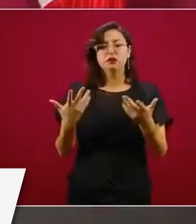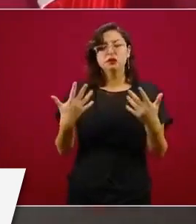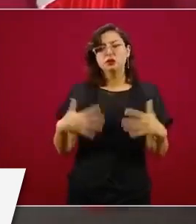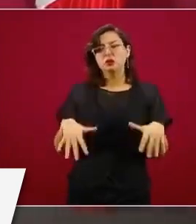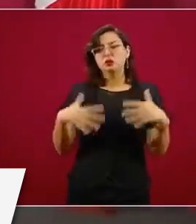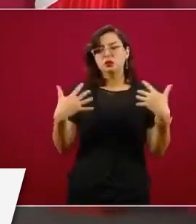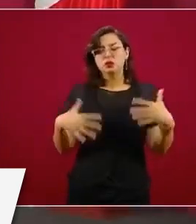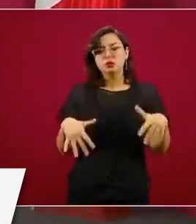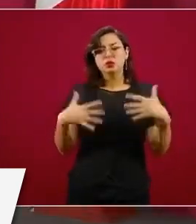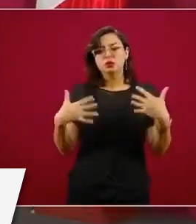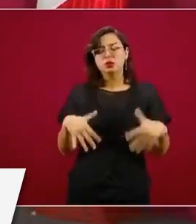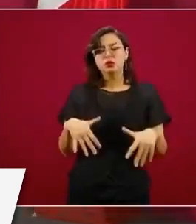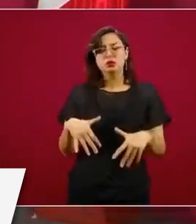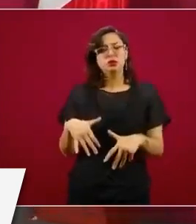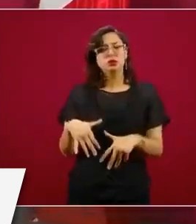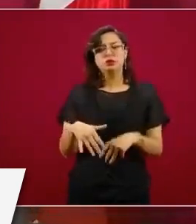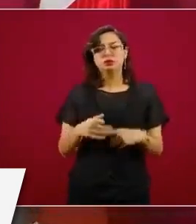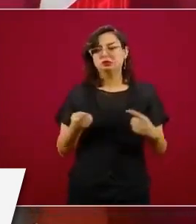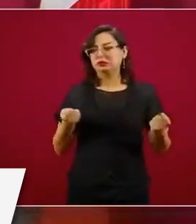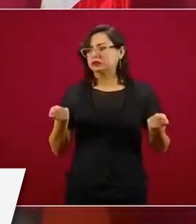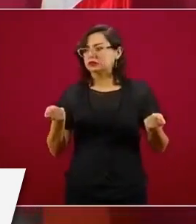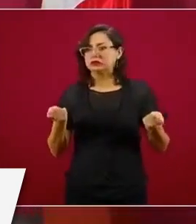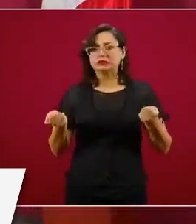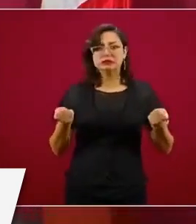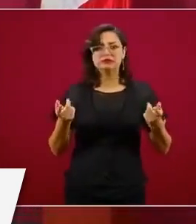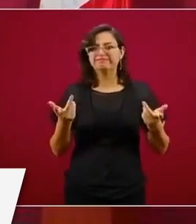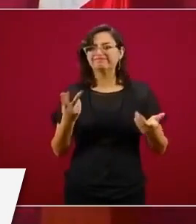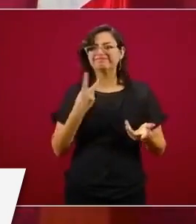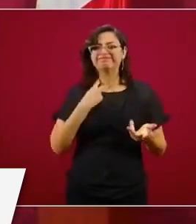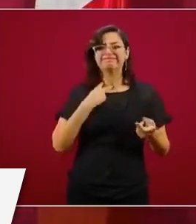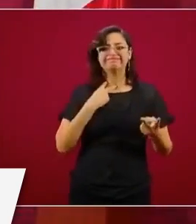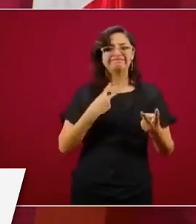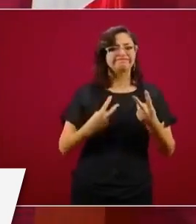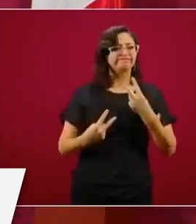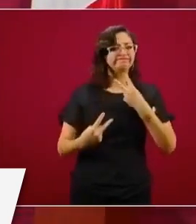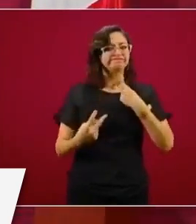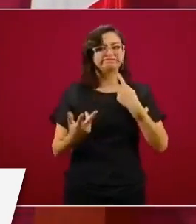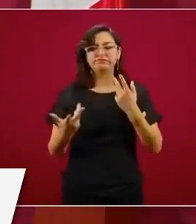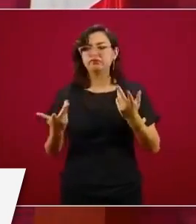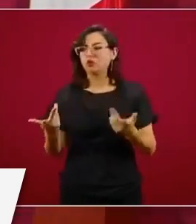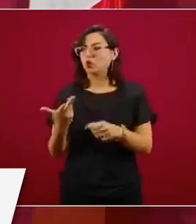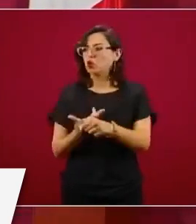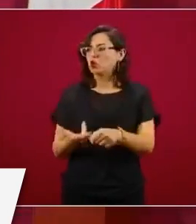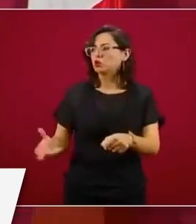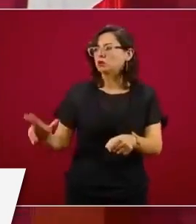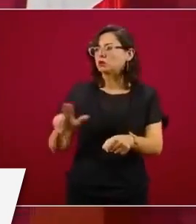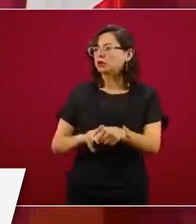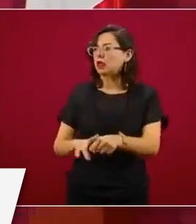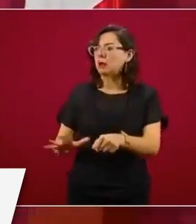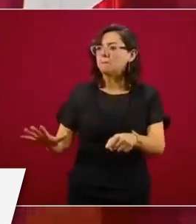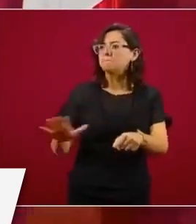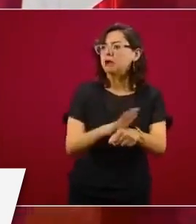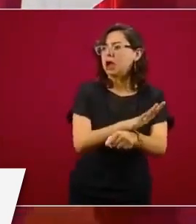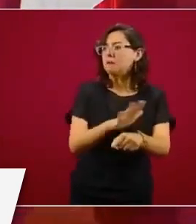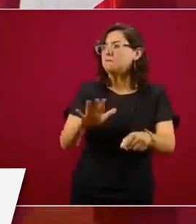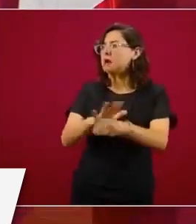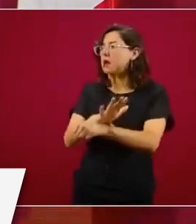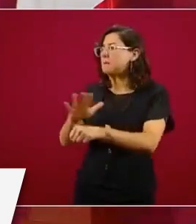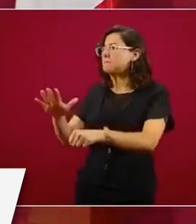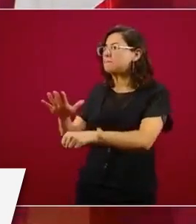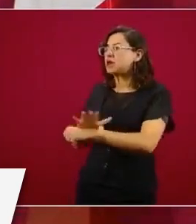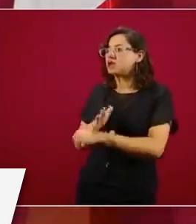y que no se tuvieran las camas, los ventiladores, los médicos